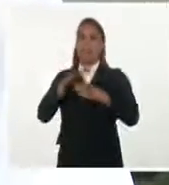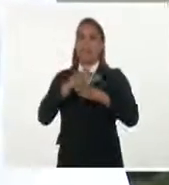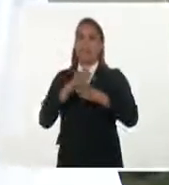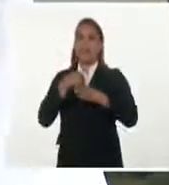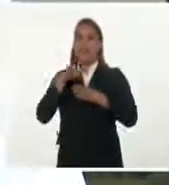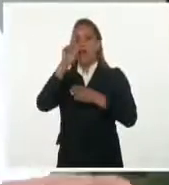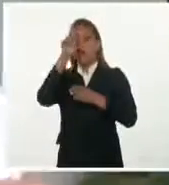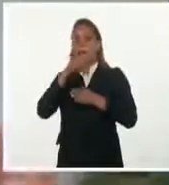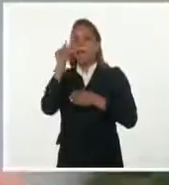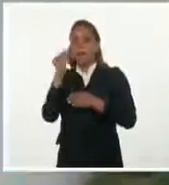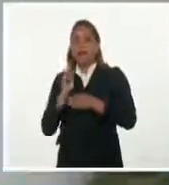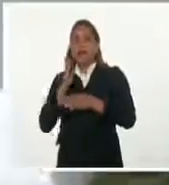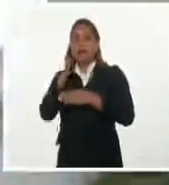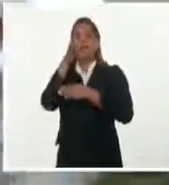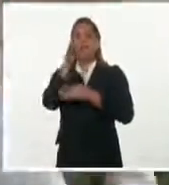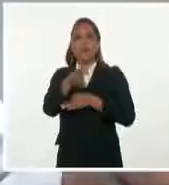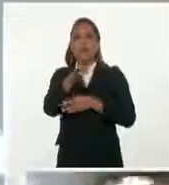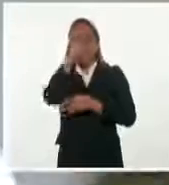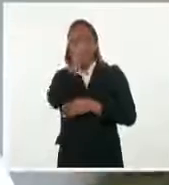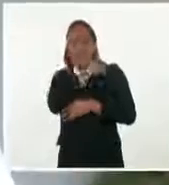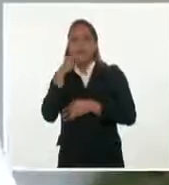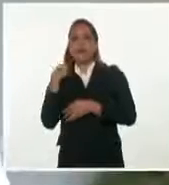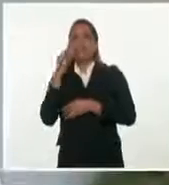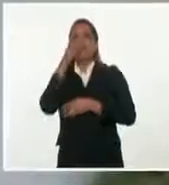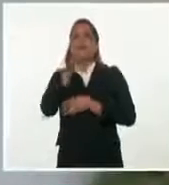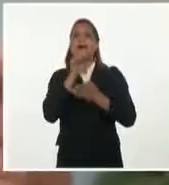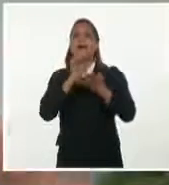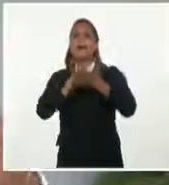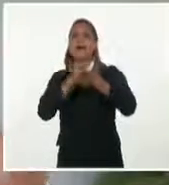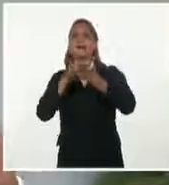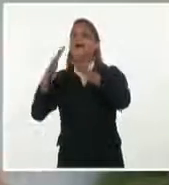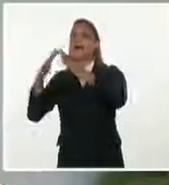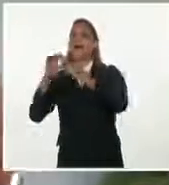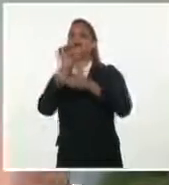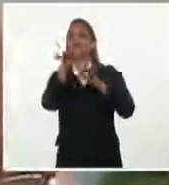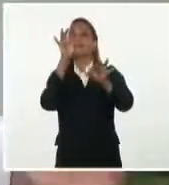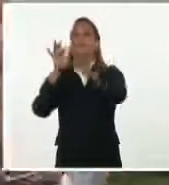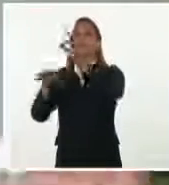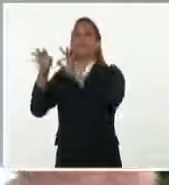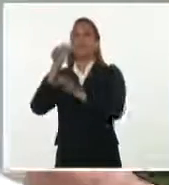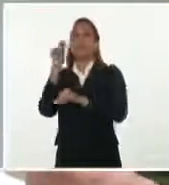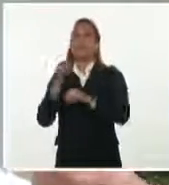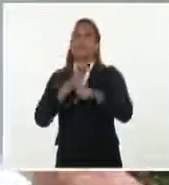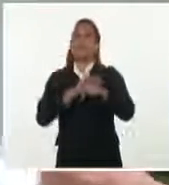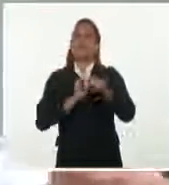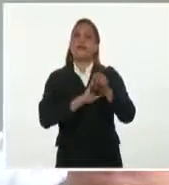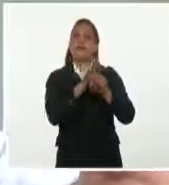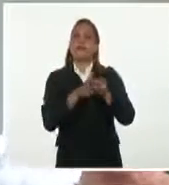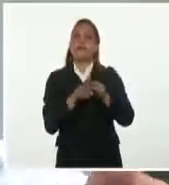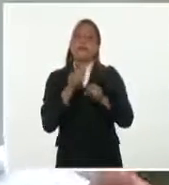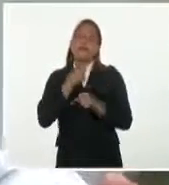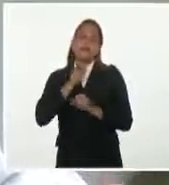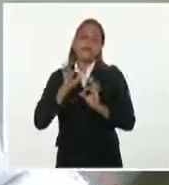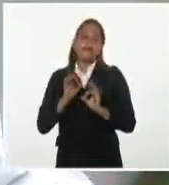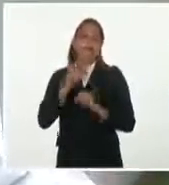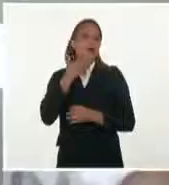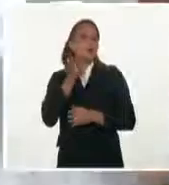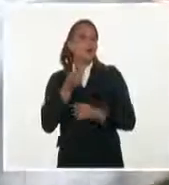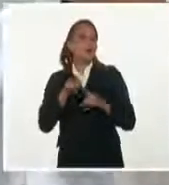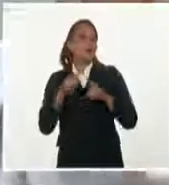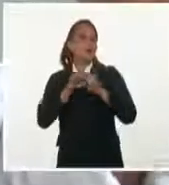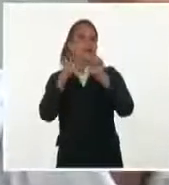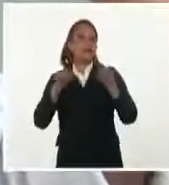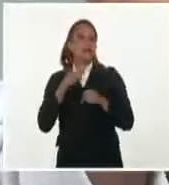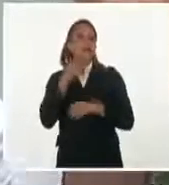pesquisa activa. Quiere decir que nosotros detectamos a todo el mundo. Es decir, posiblemente si no tuviéramos el sistema que tenemos, estaríamos diciendo